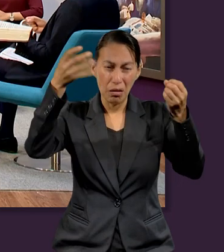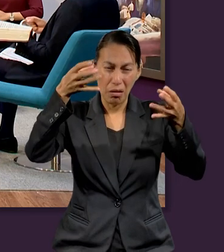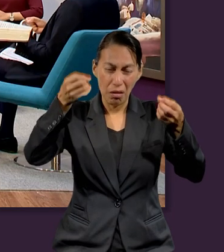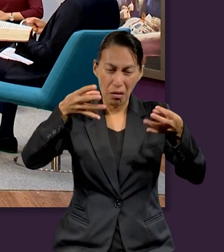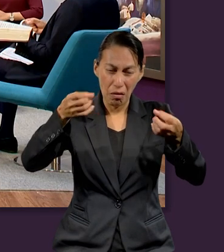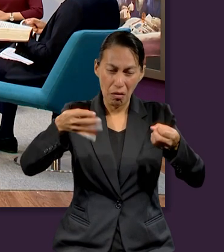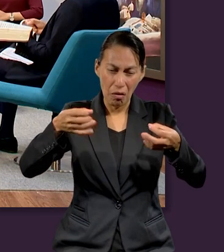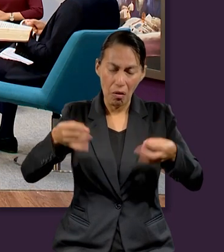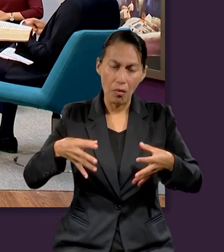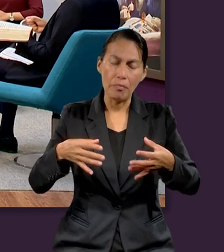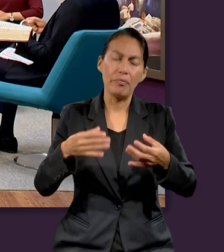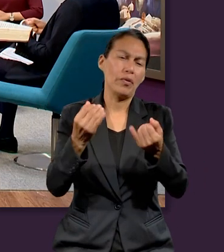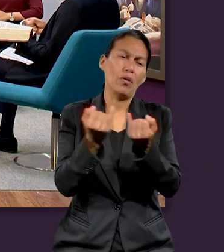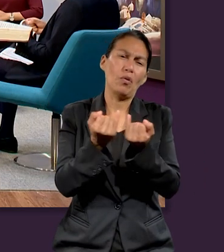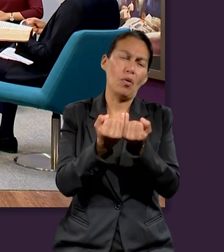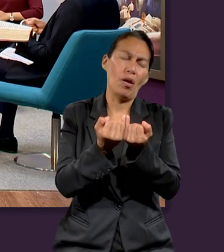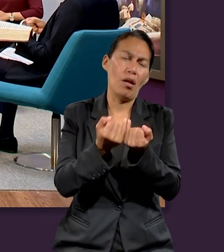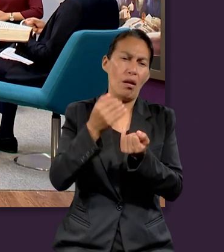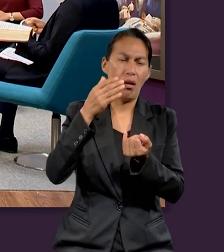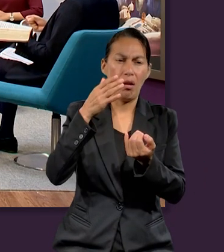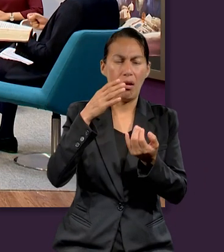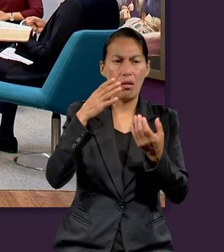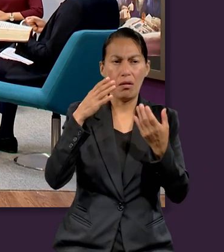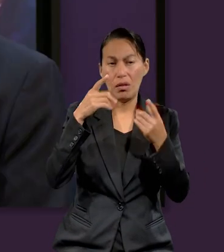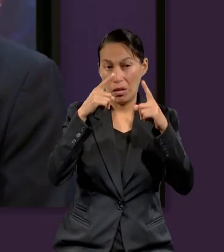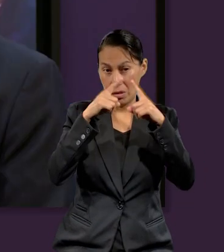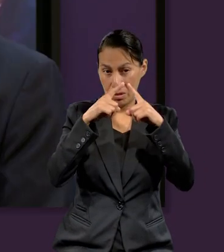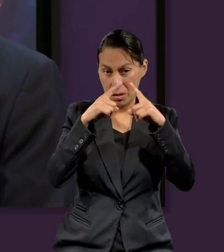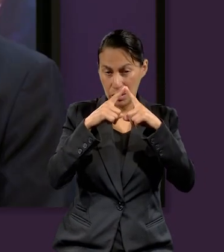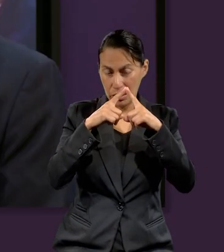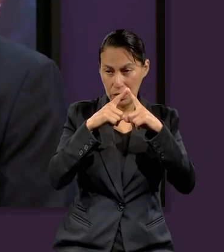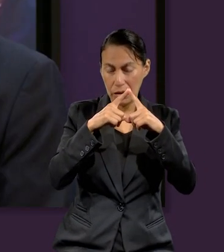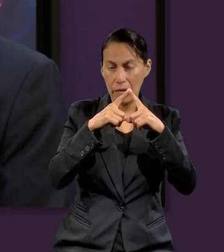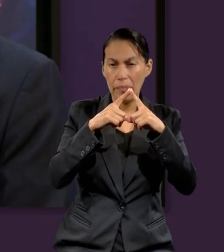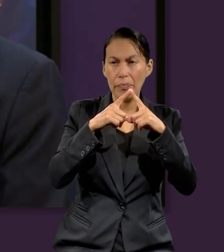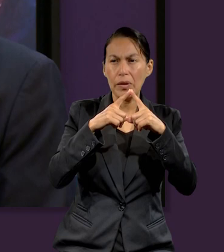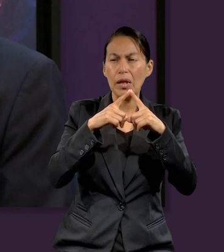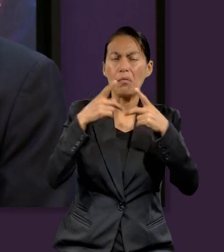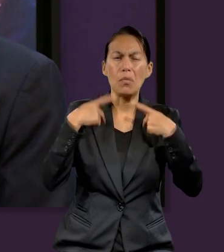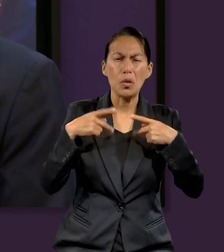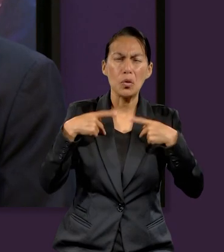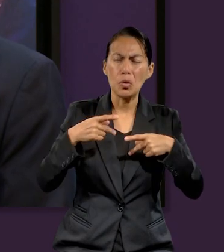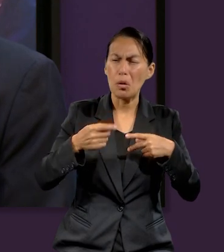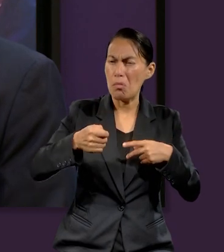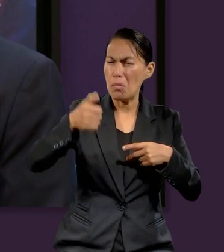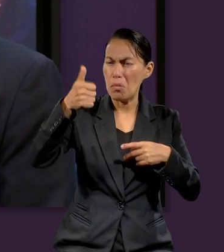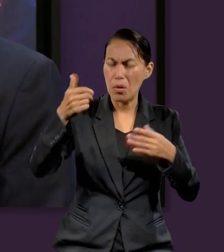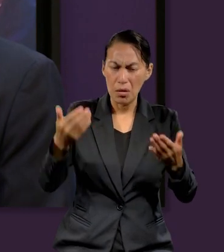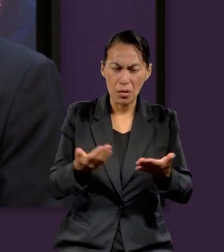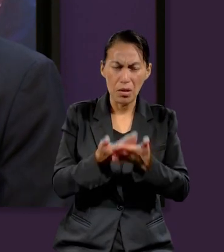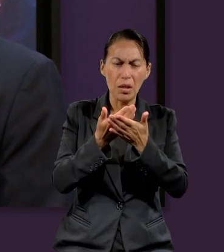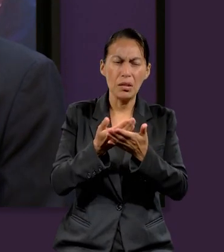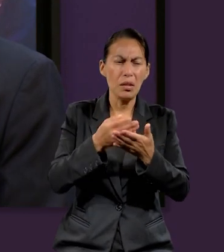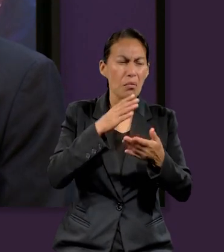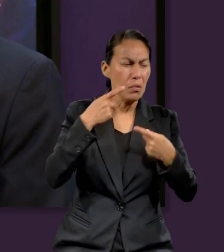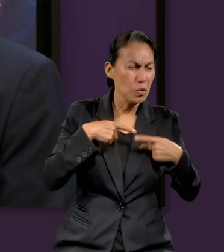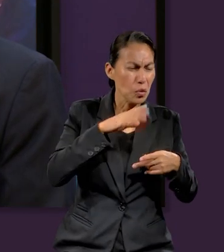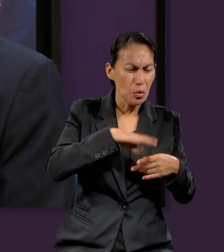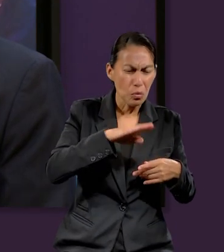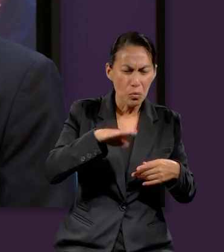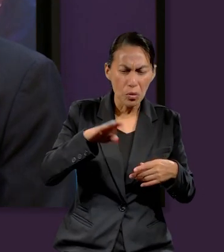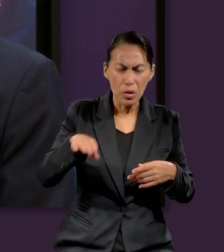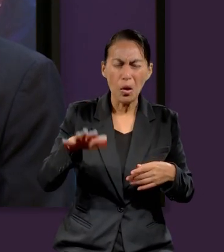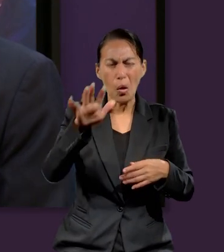En Él está también la cabeza del cuerpo, que es la iglesia. En el principio, el primogénito y entre todos los muertos, para que